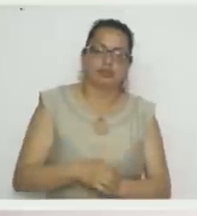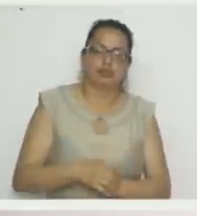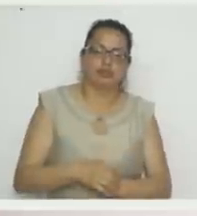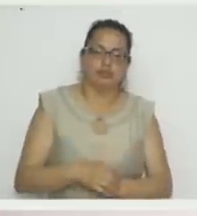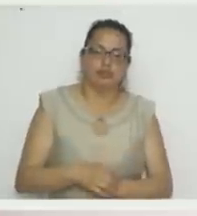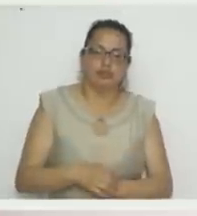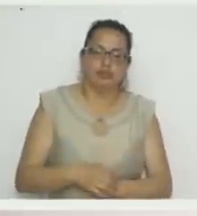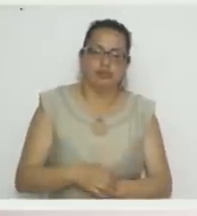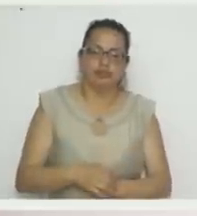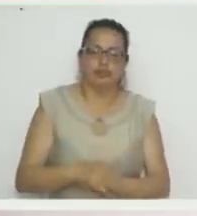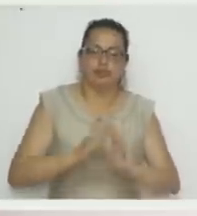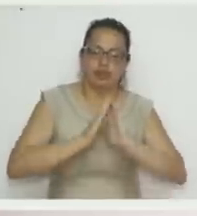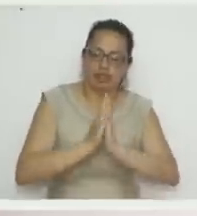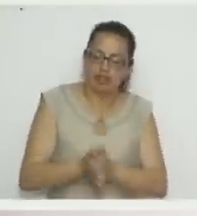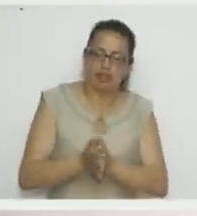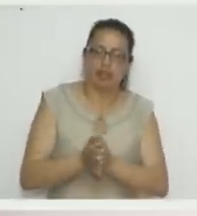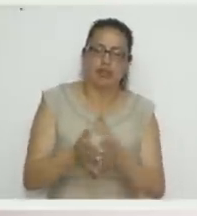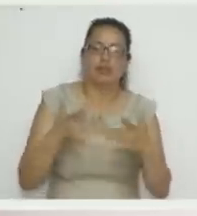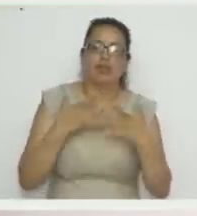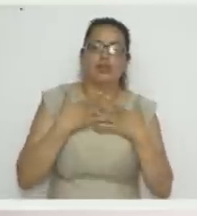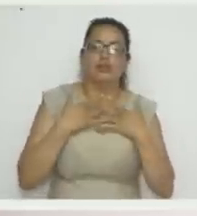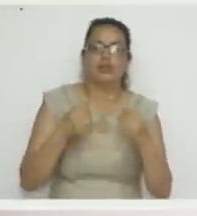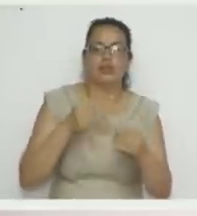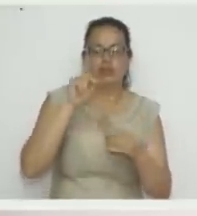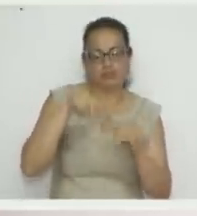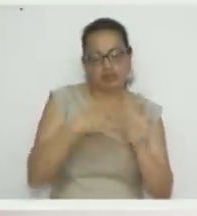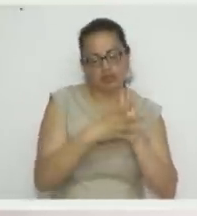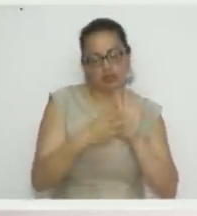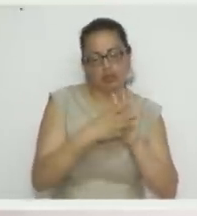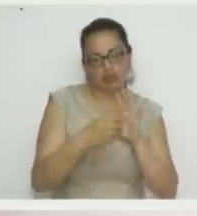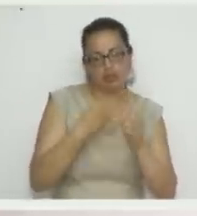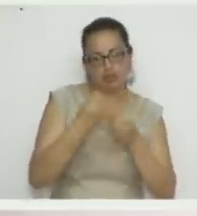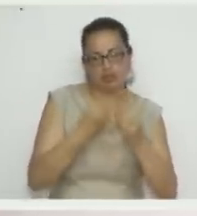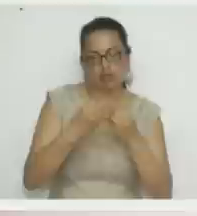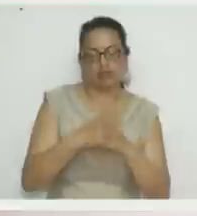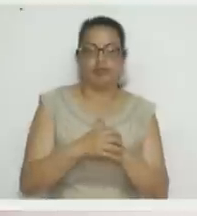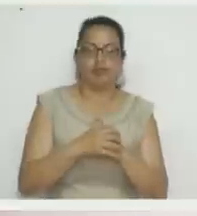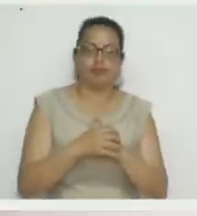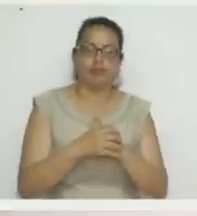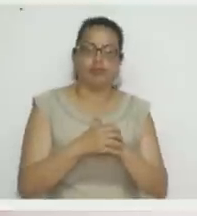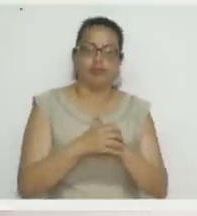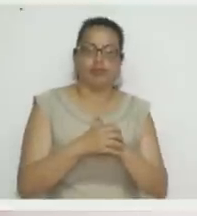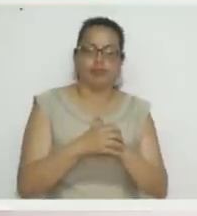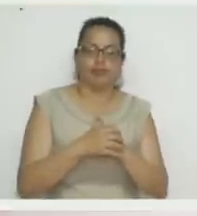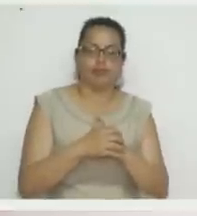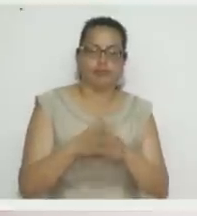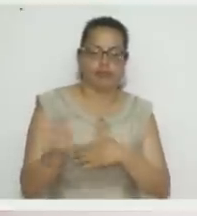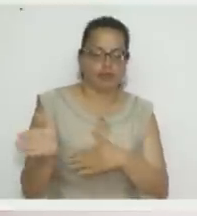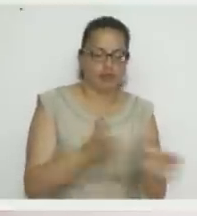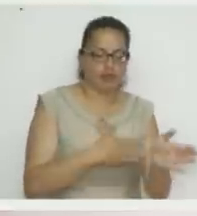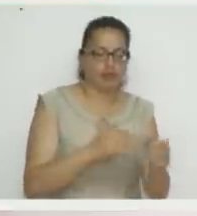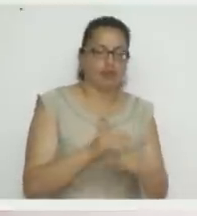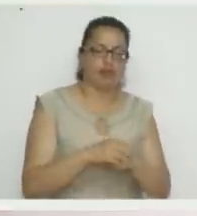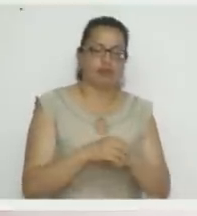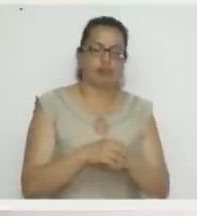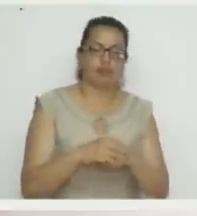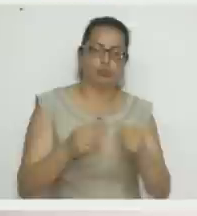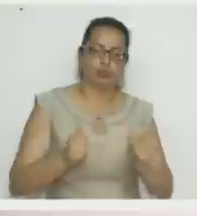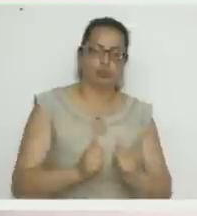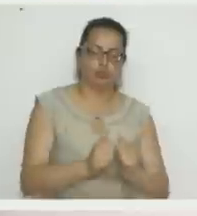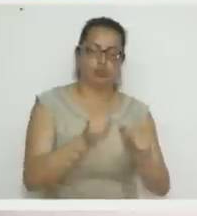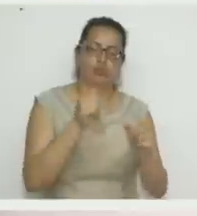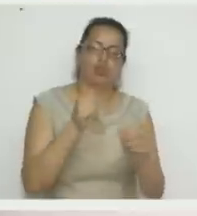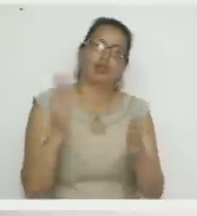muñecos navideños me gusta vender los moldes también y proyectos. Aparte que es una muy buena